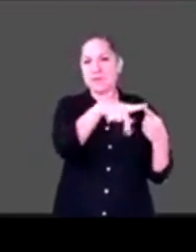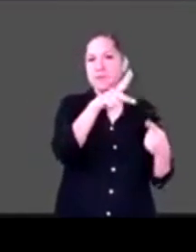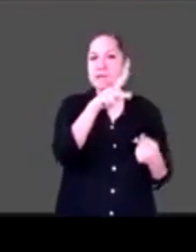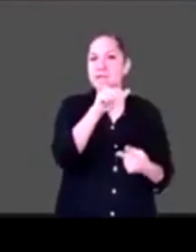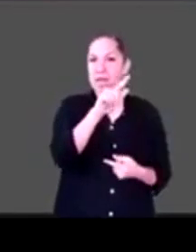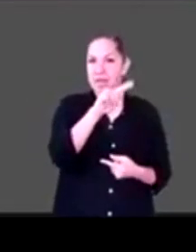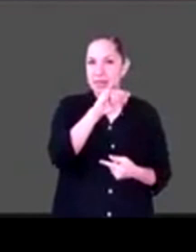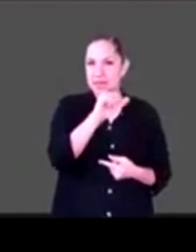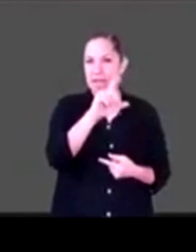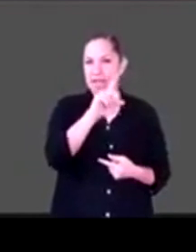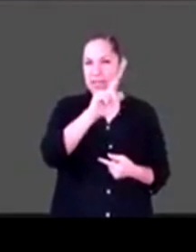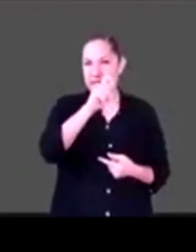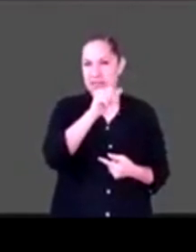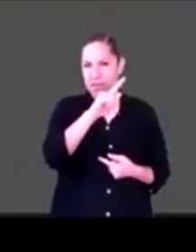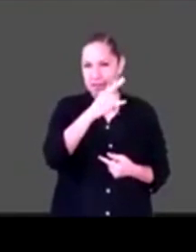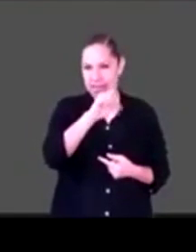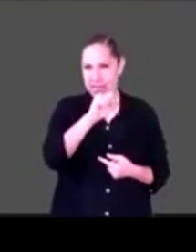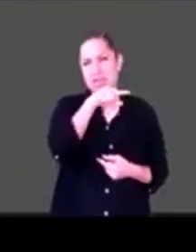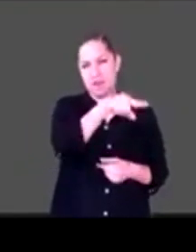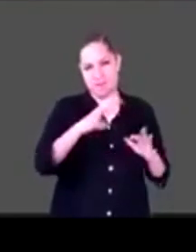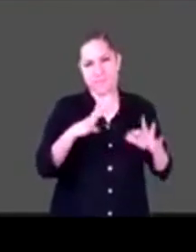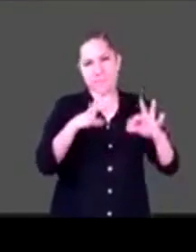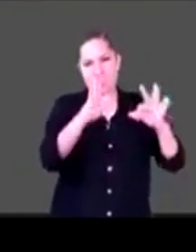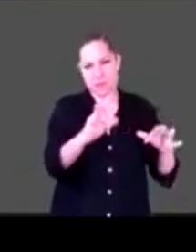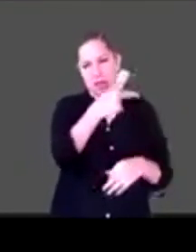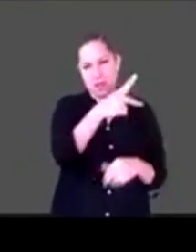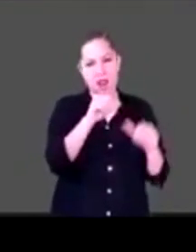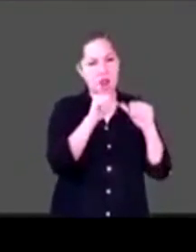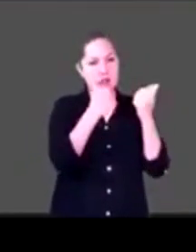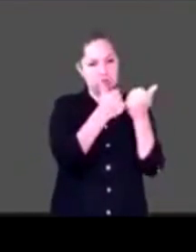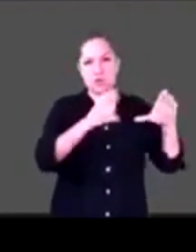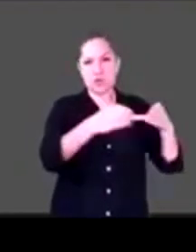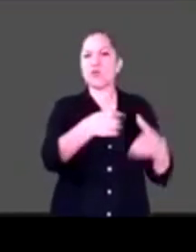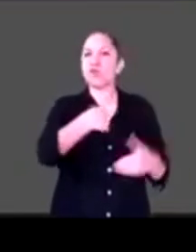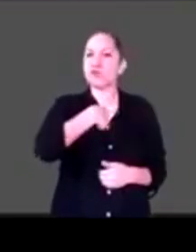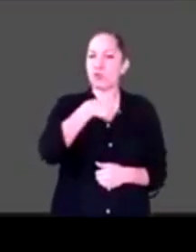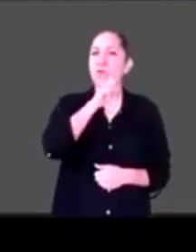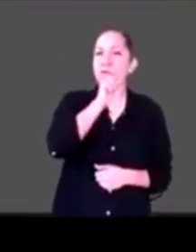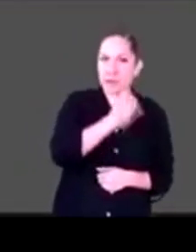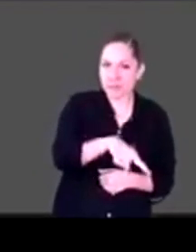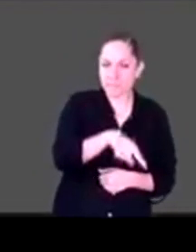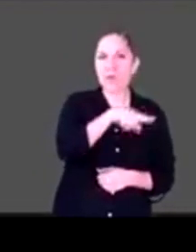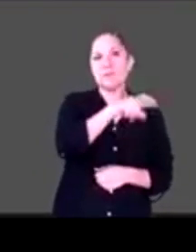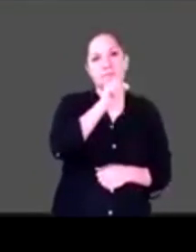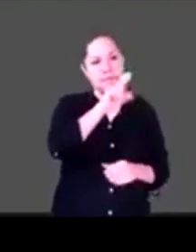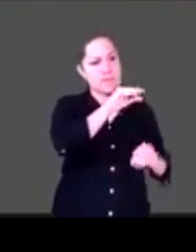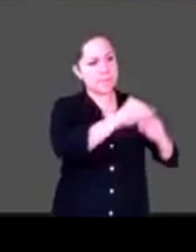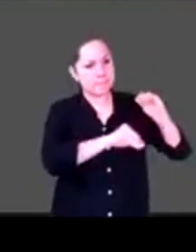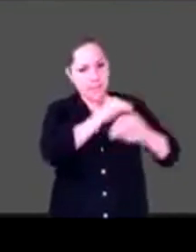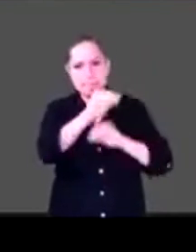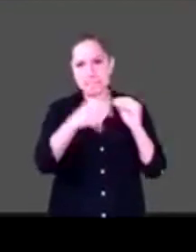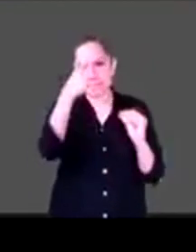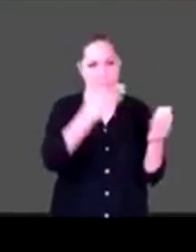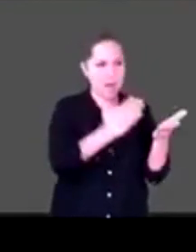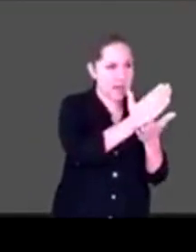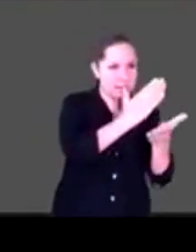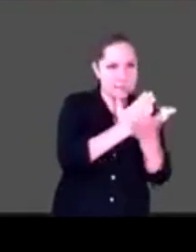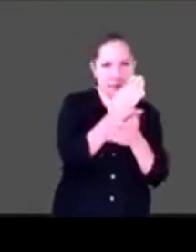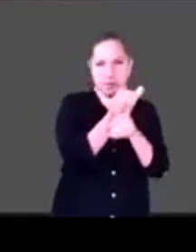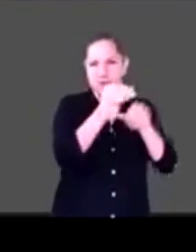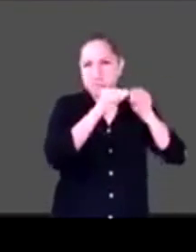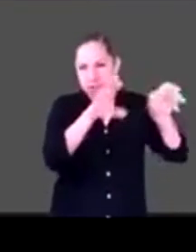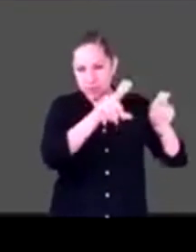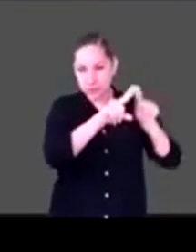Asociación Yo También, con contenidos accesibles sobre discapacidad e inclusión, y fundamentalmente la mamá de Alan, un preadolescente con síndrome de Down que